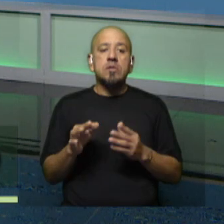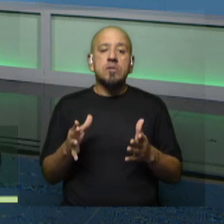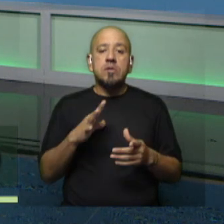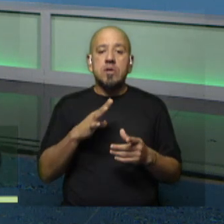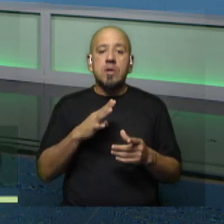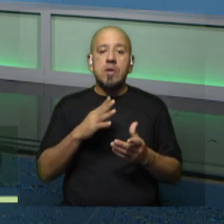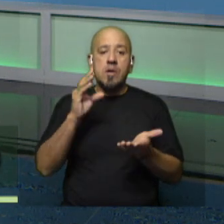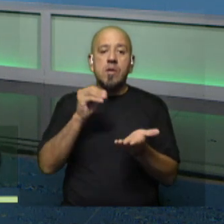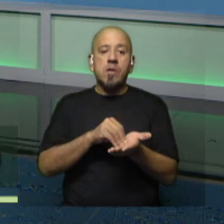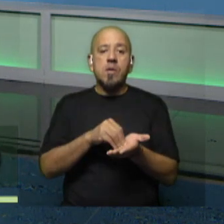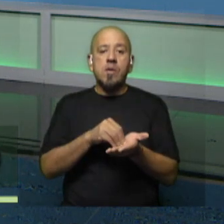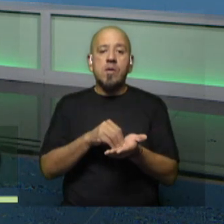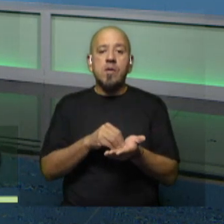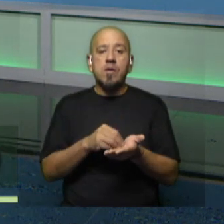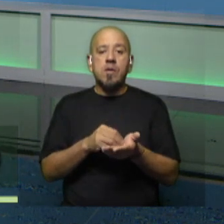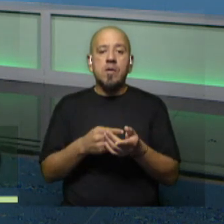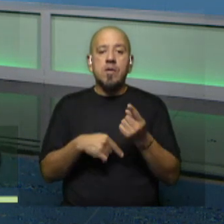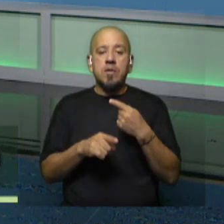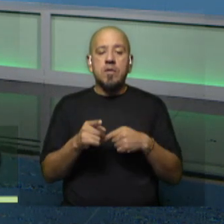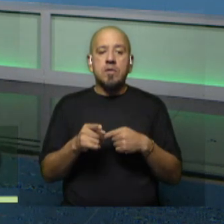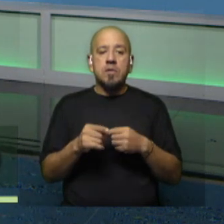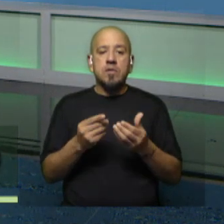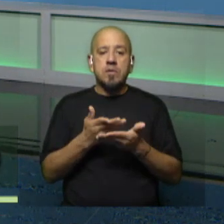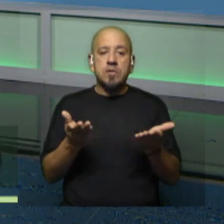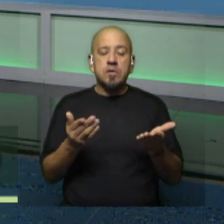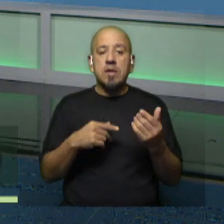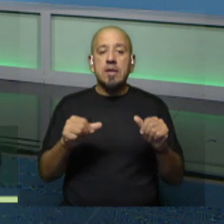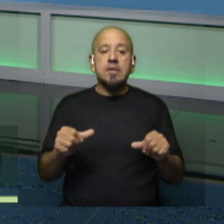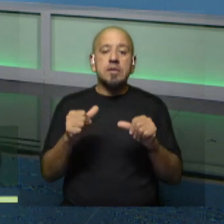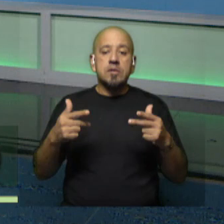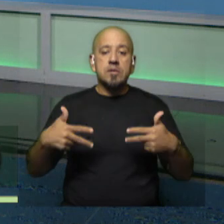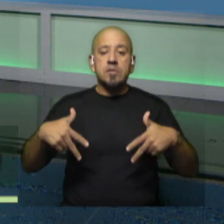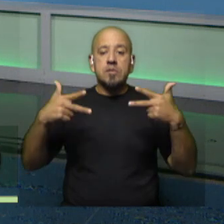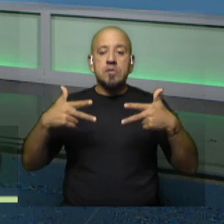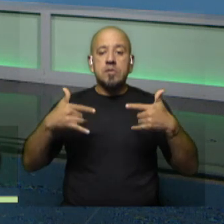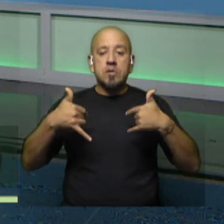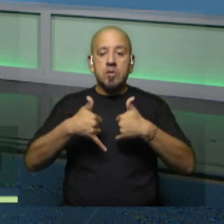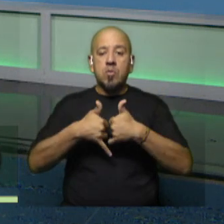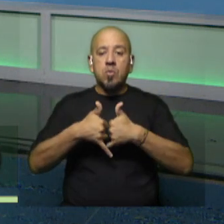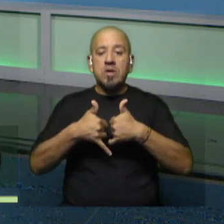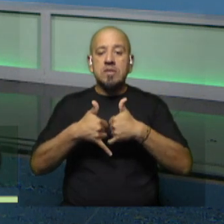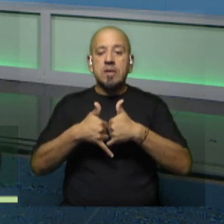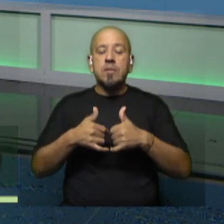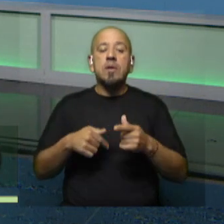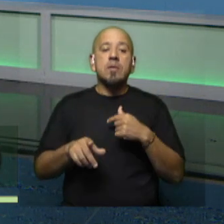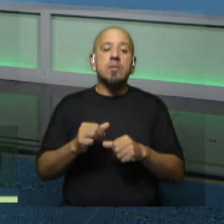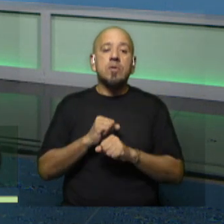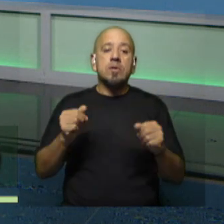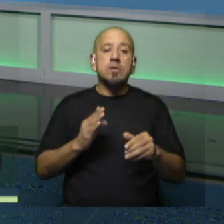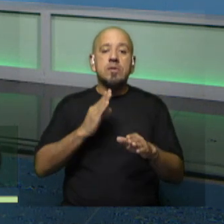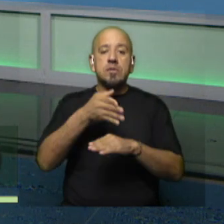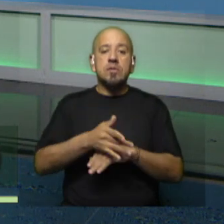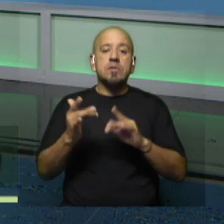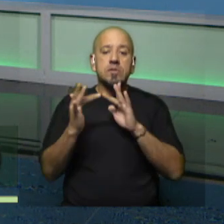agendar este teléfono y hacer una videollamada mediante WhatsApp para lograr tener ese acceso y ese